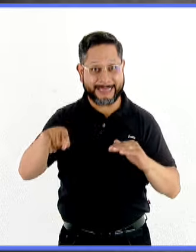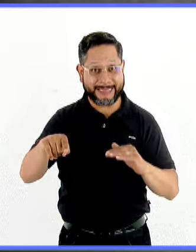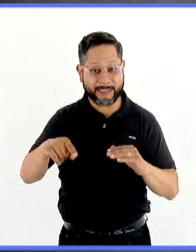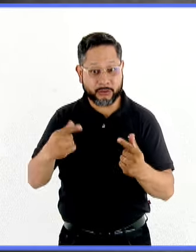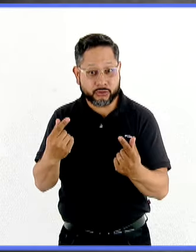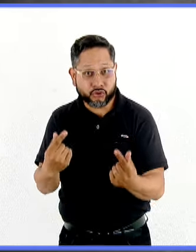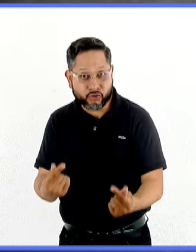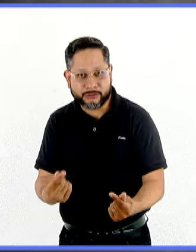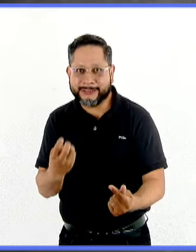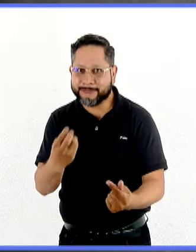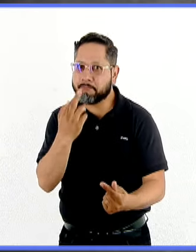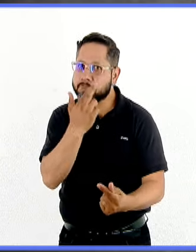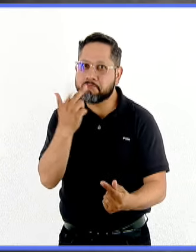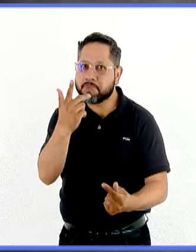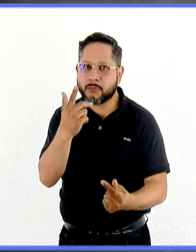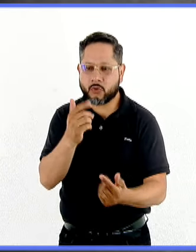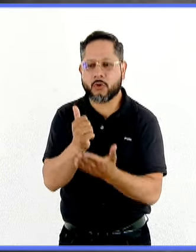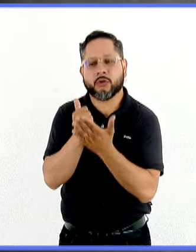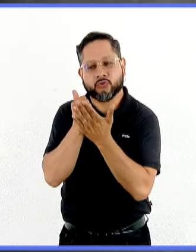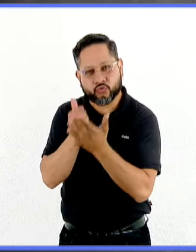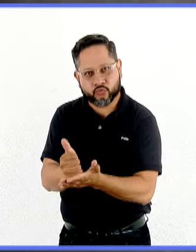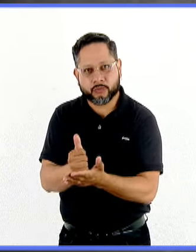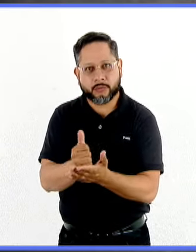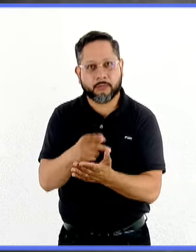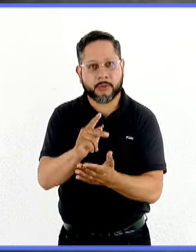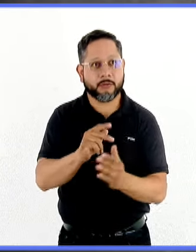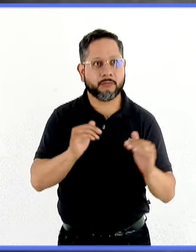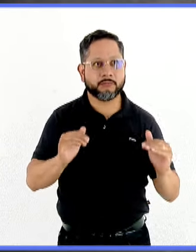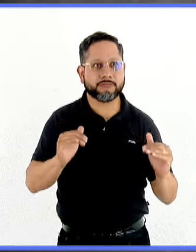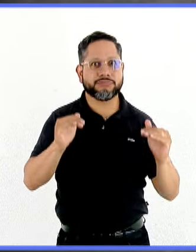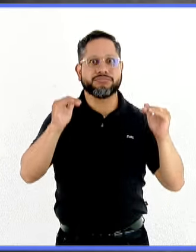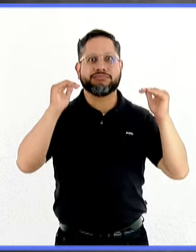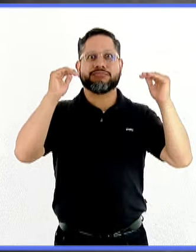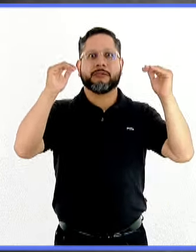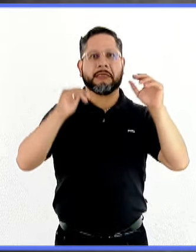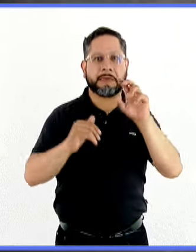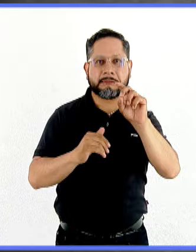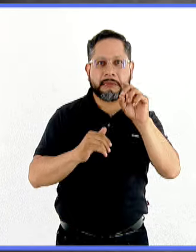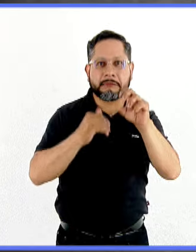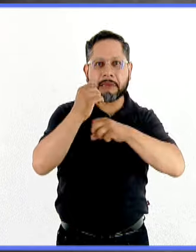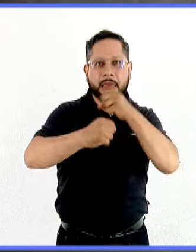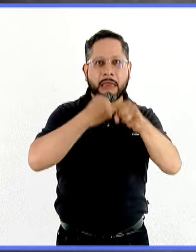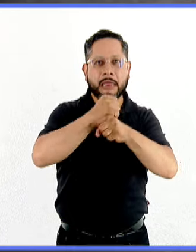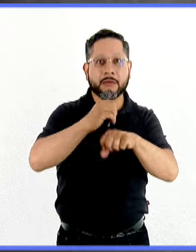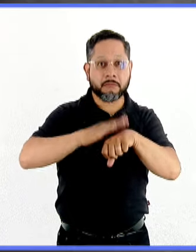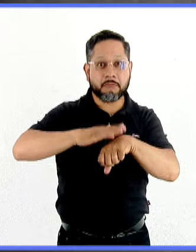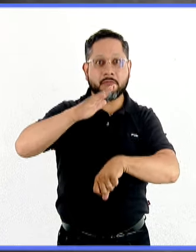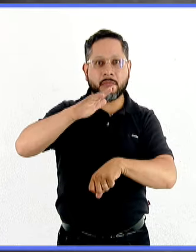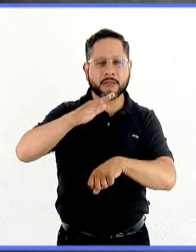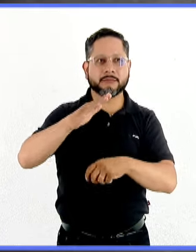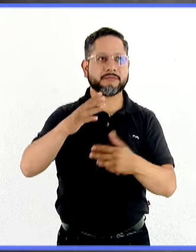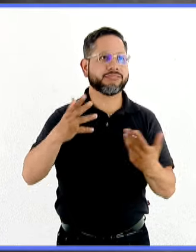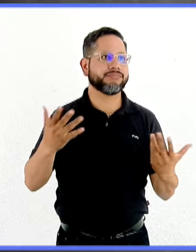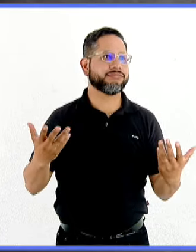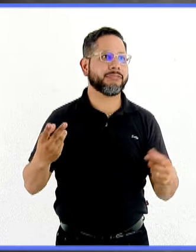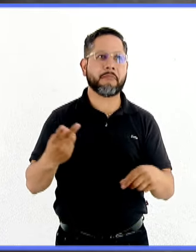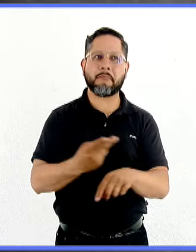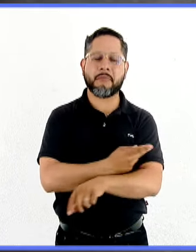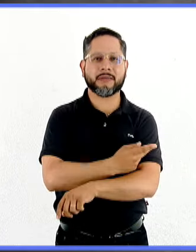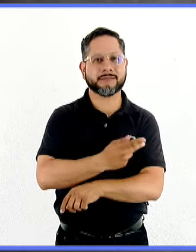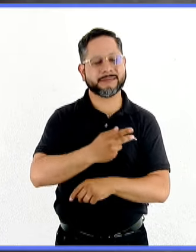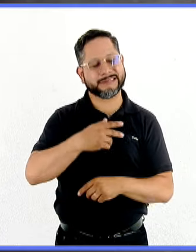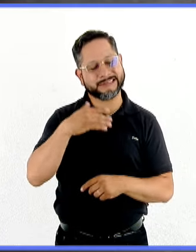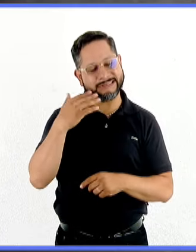tardíamente. Es difícil encontrar un debut posterior a los 30 años, pero existe, ¿sí? Y, sobre todo, cuando hablamos de esta situación que